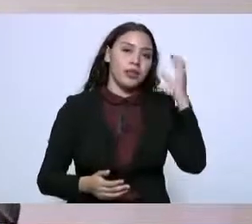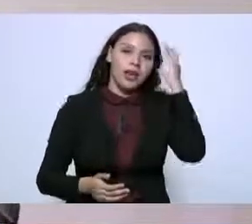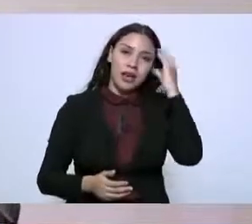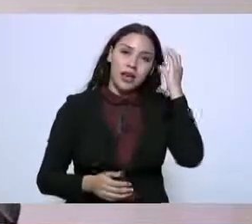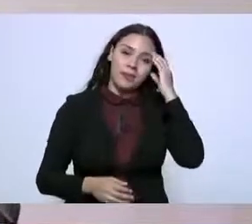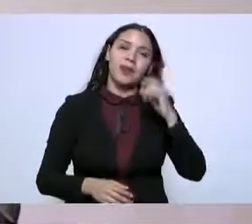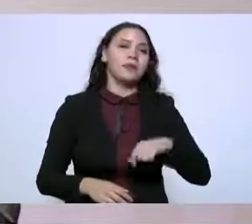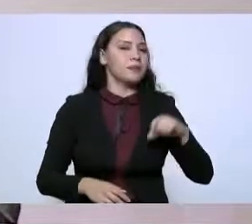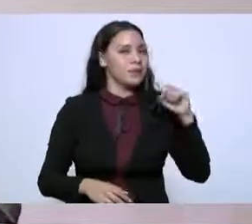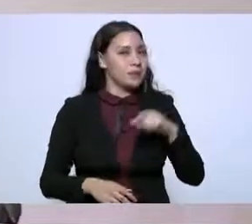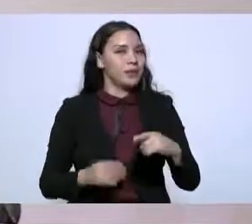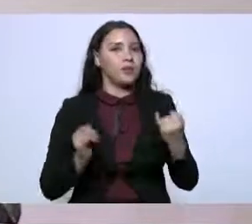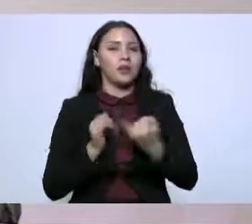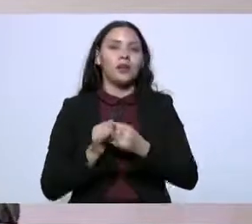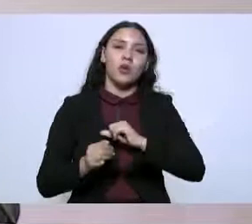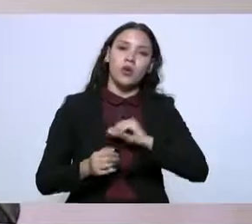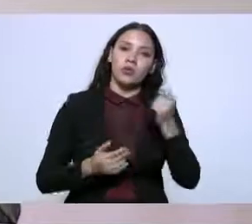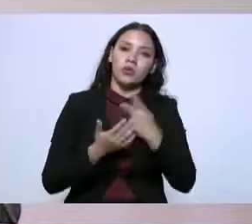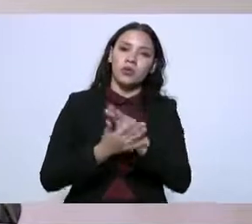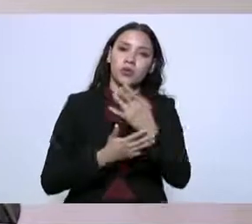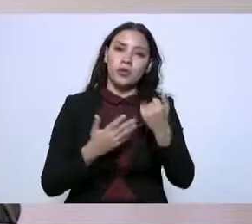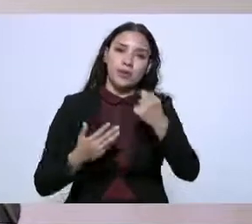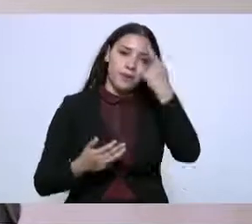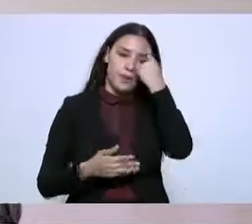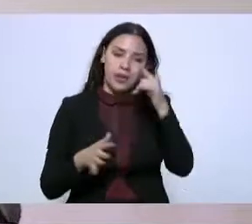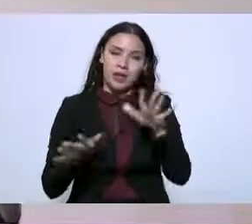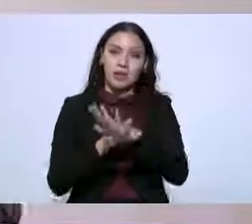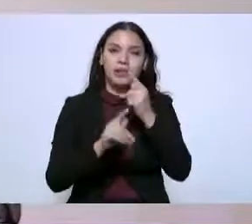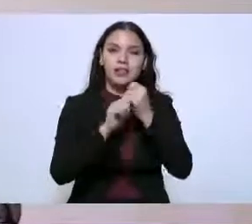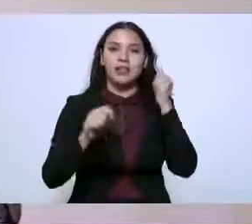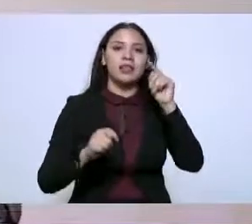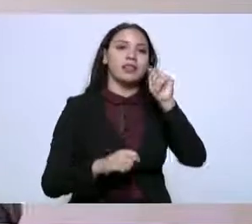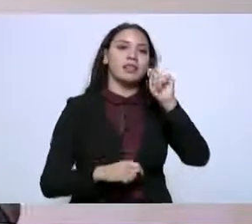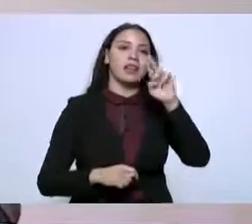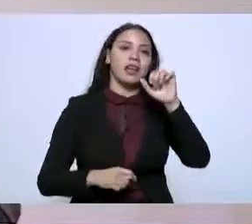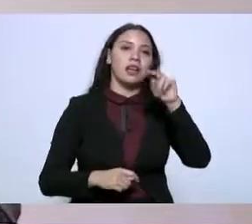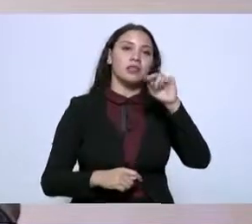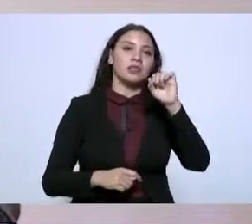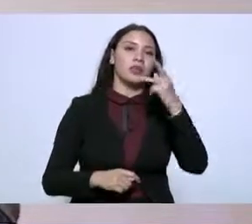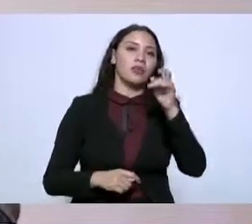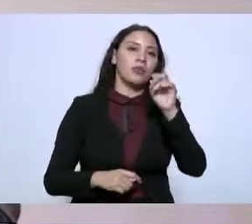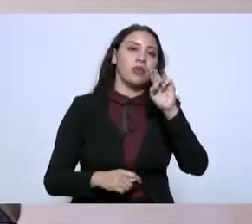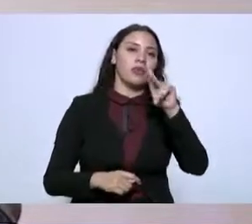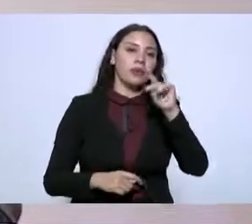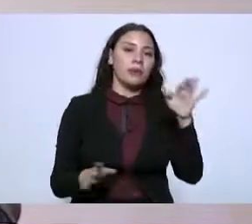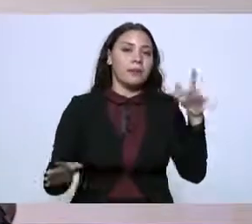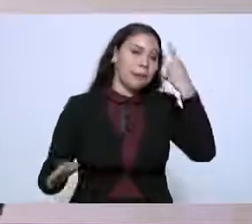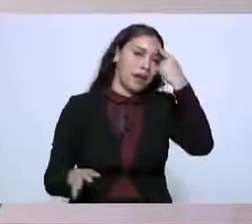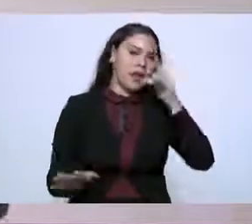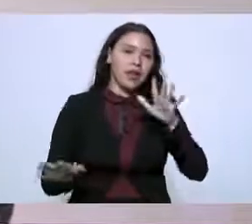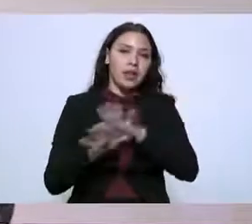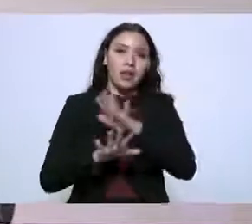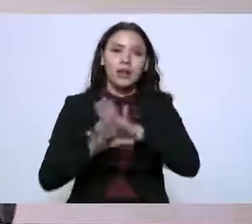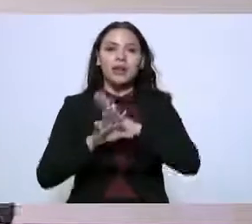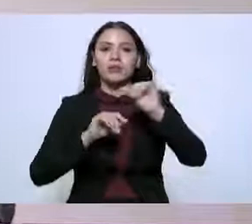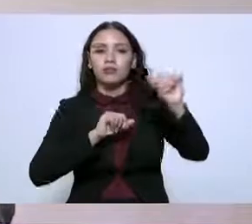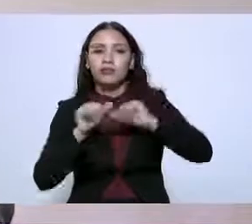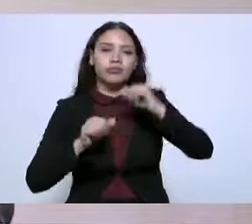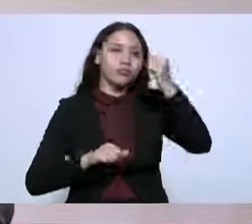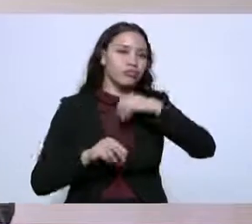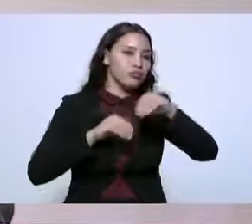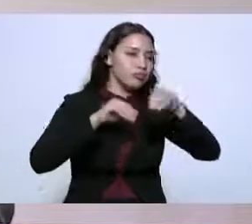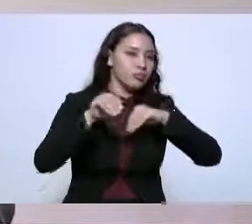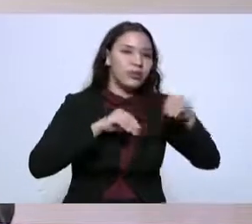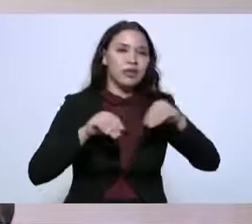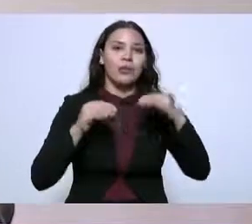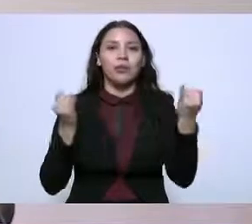misma forma, un proyecto de desarrollo orientado al transporte para favorizar la movilidad en esta zona conurbada, que